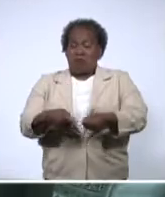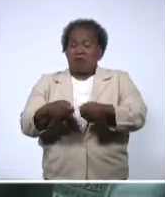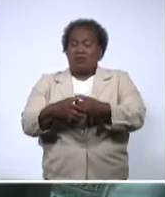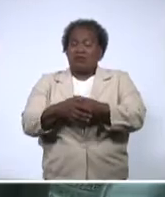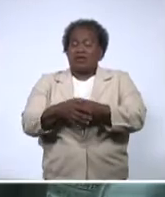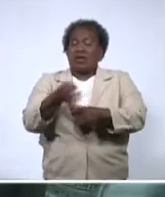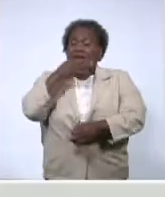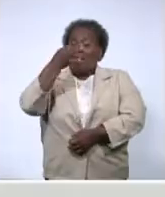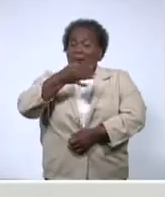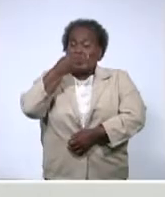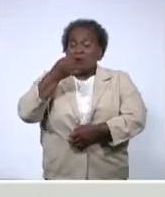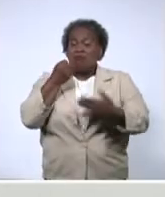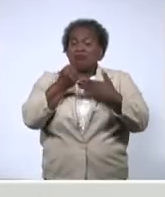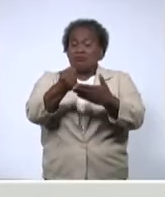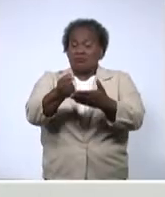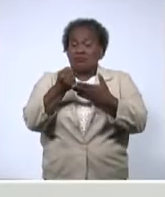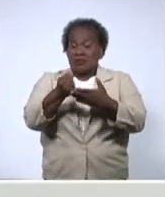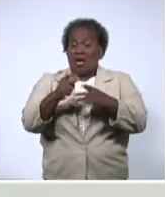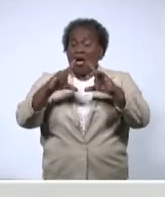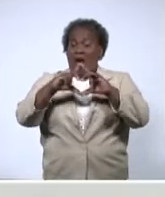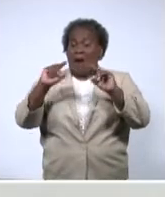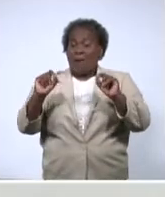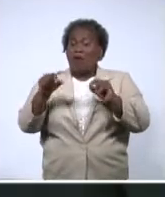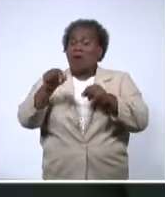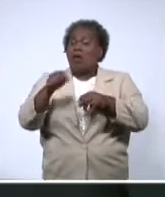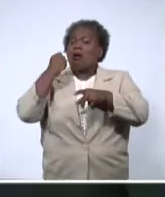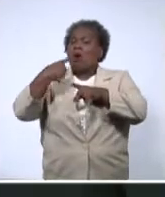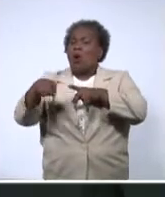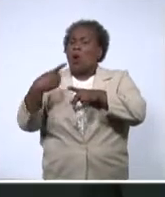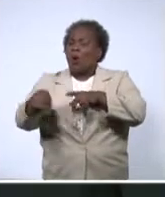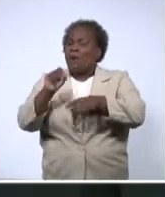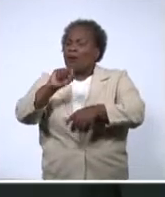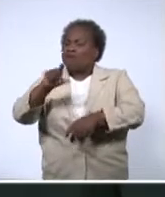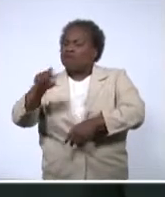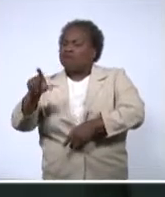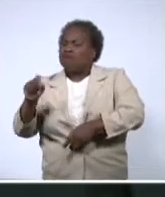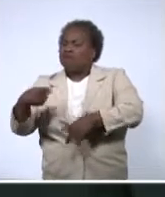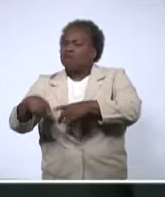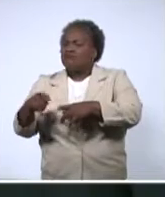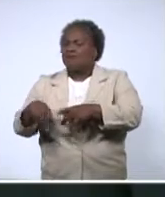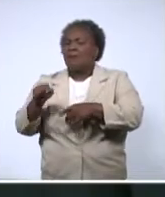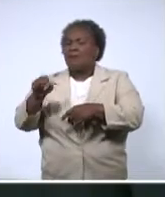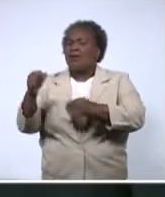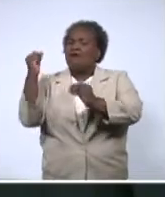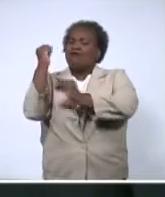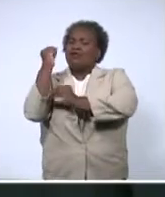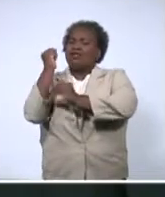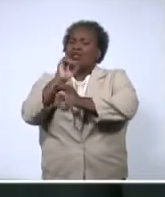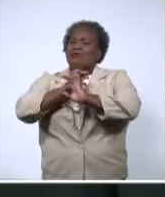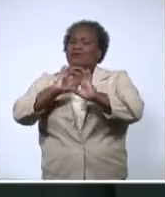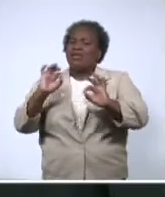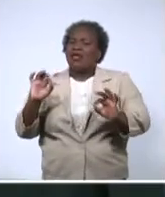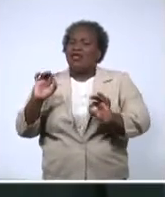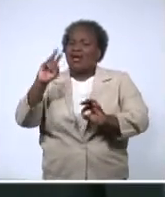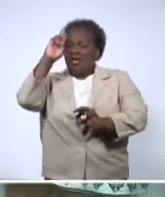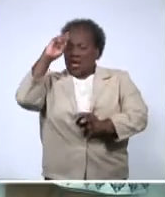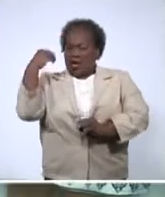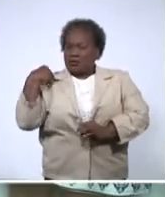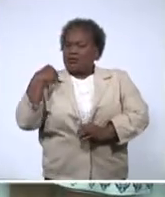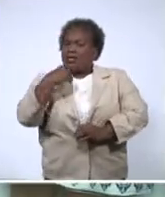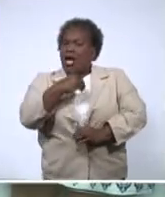las importantes contribuciones de Japón en la compra de equipos y piezas de repuesto para fortalecer las especialidades de anatomía patológica,